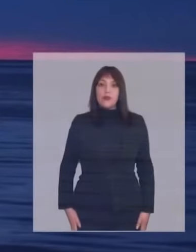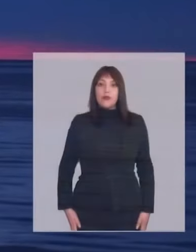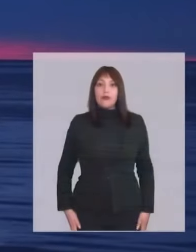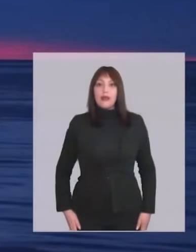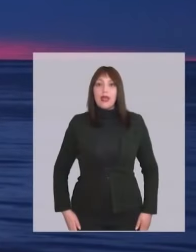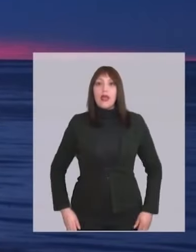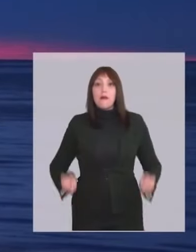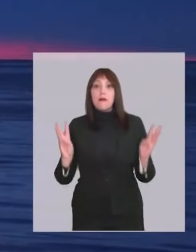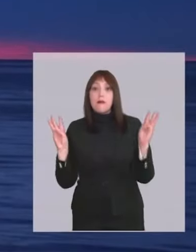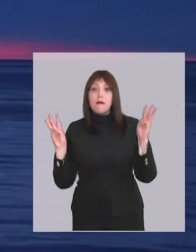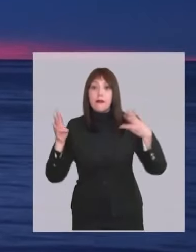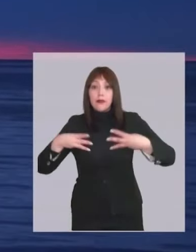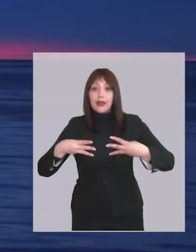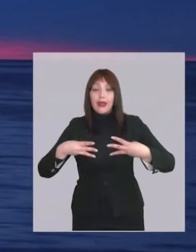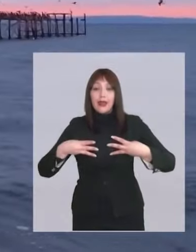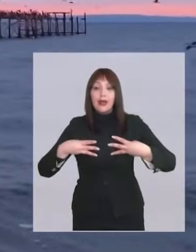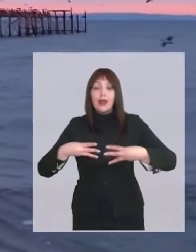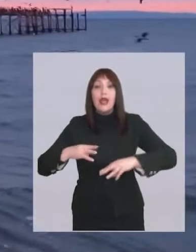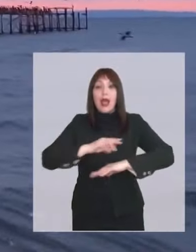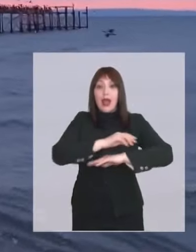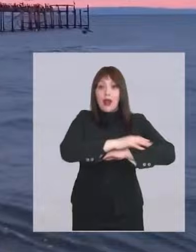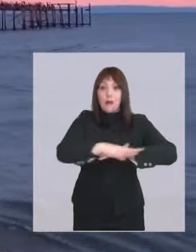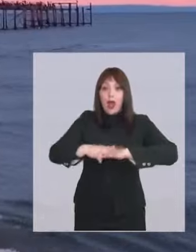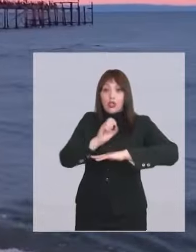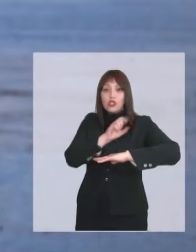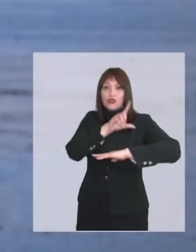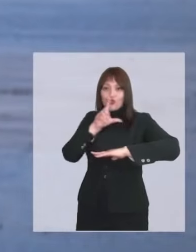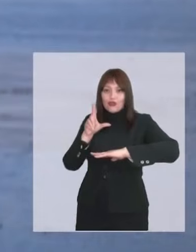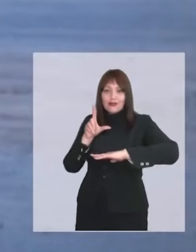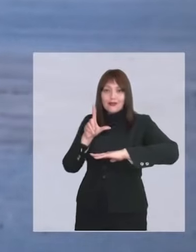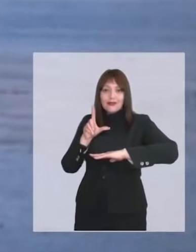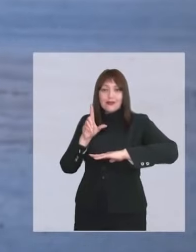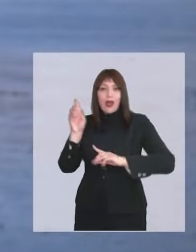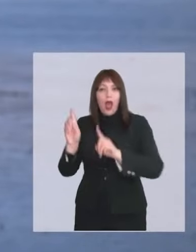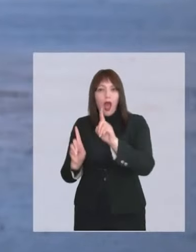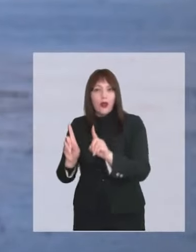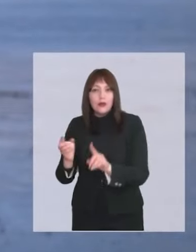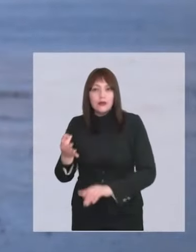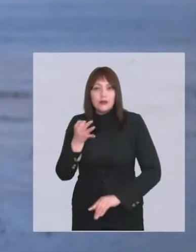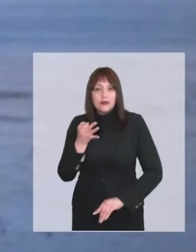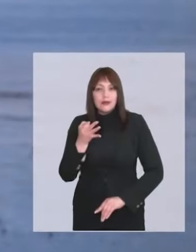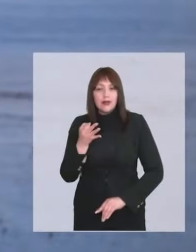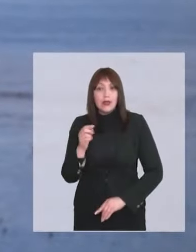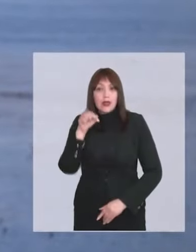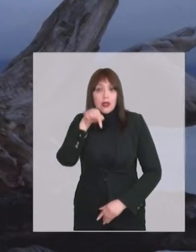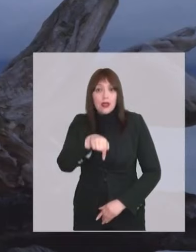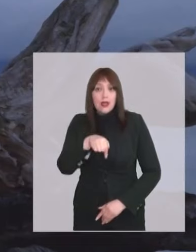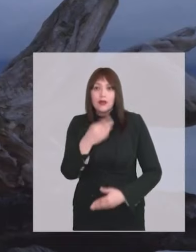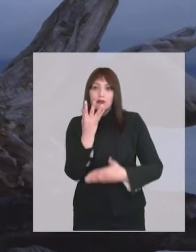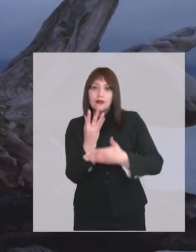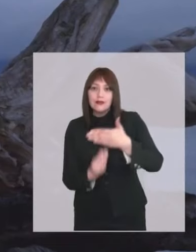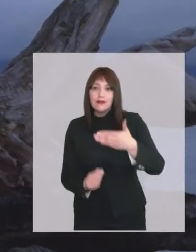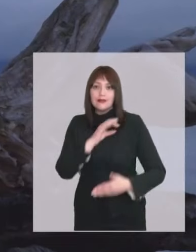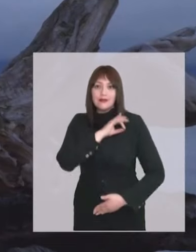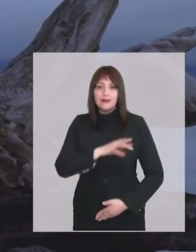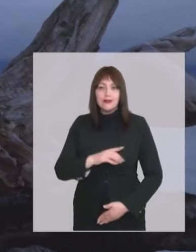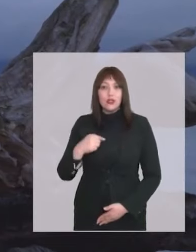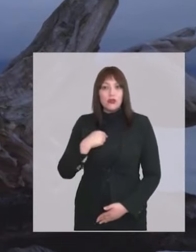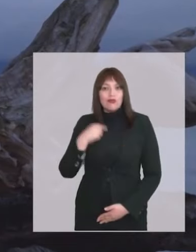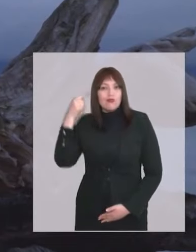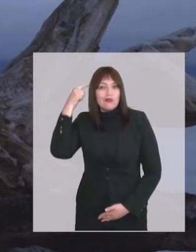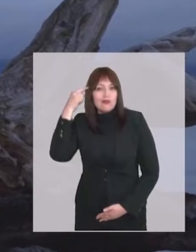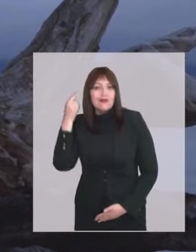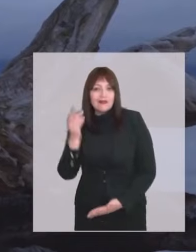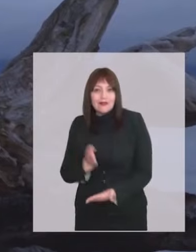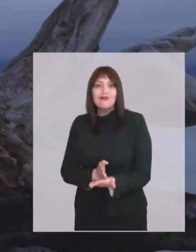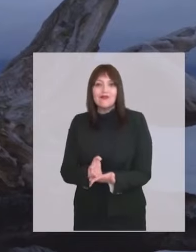En Magallanes el sol aparece desde el mar. Algunos dicen que aquí se acaba Chile, pero yo creo que